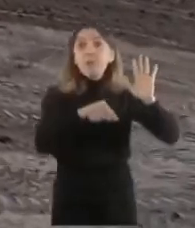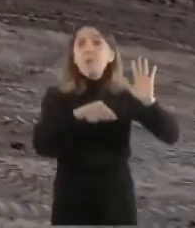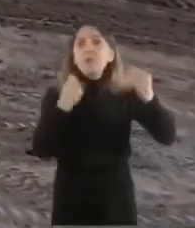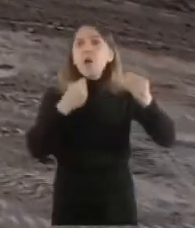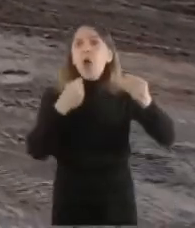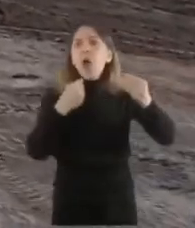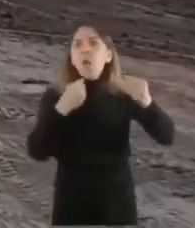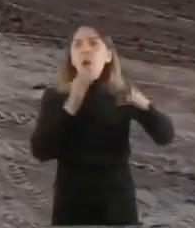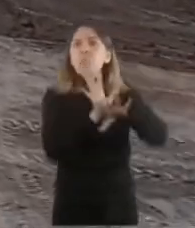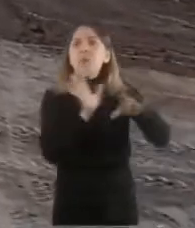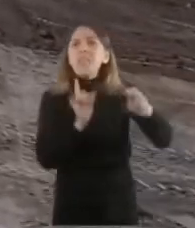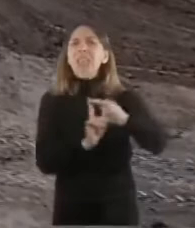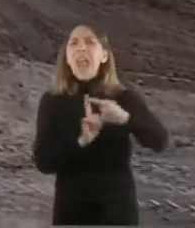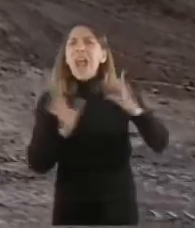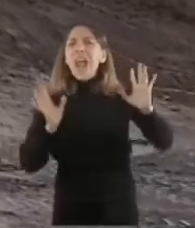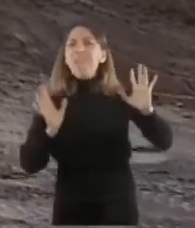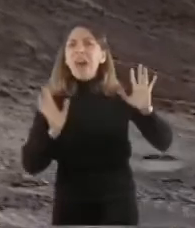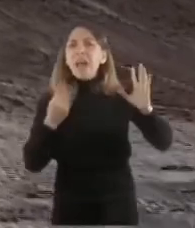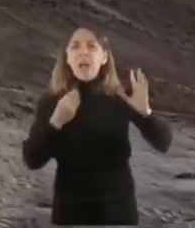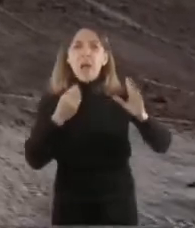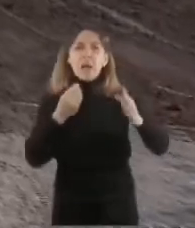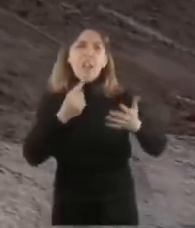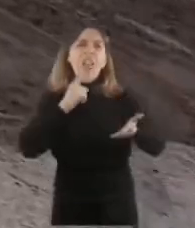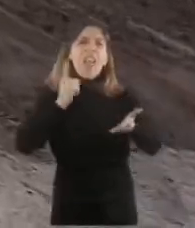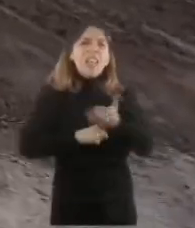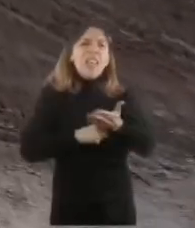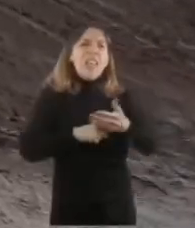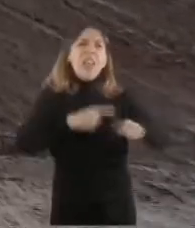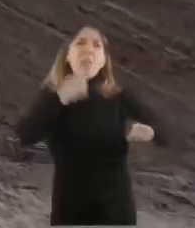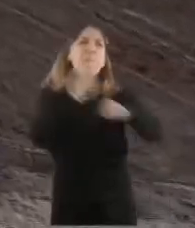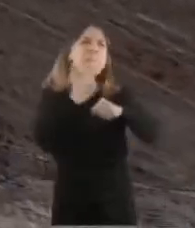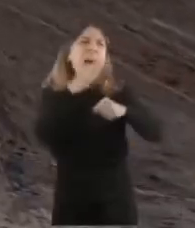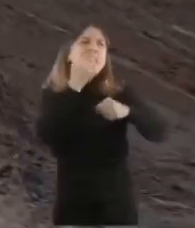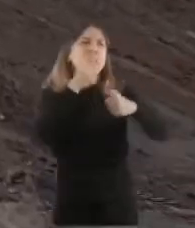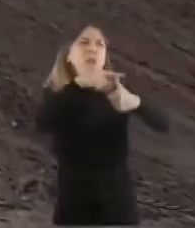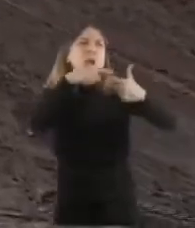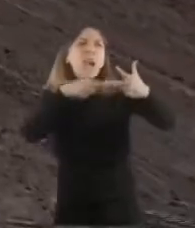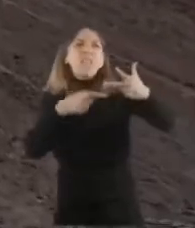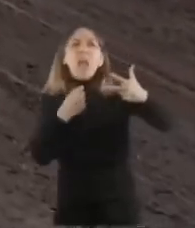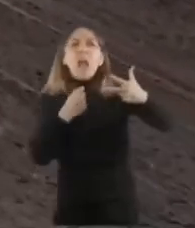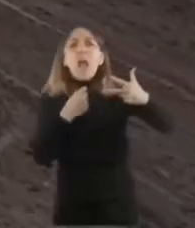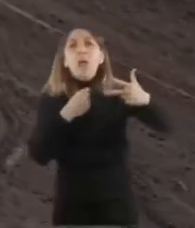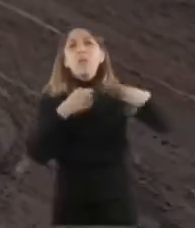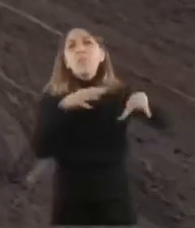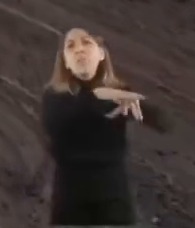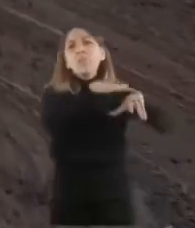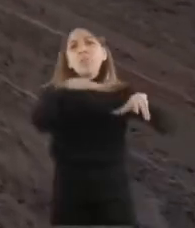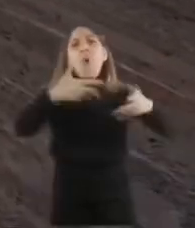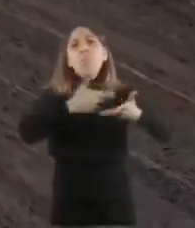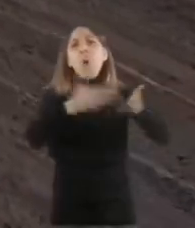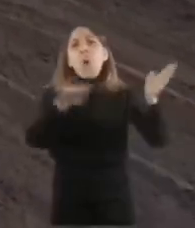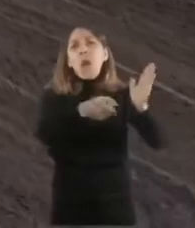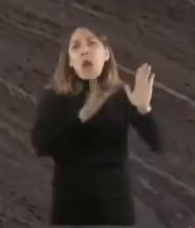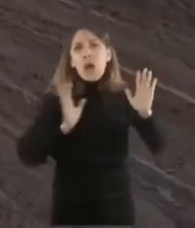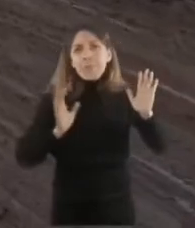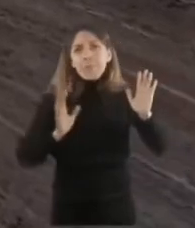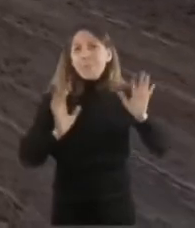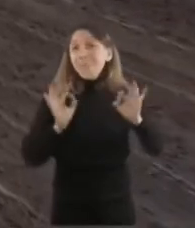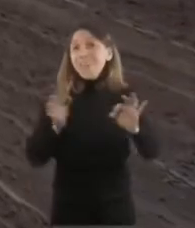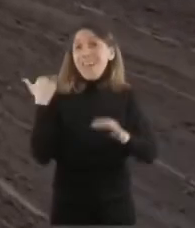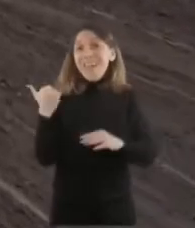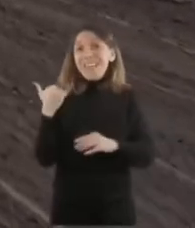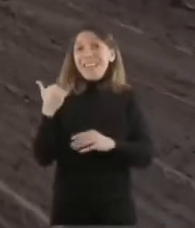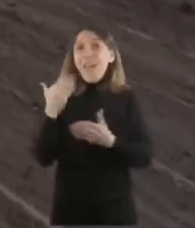las prioridades del sector público. Recién con Gustavo